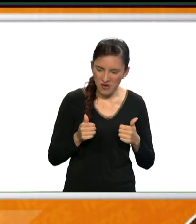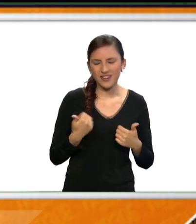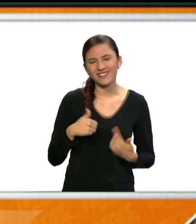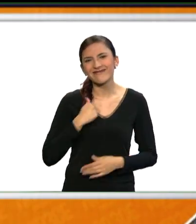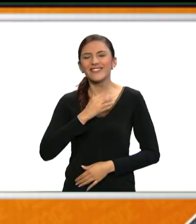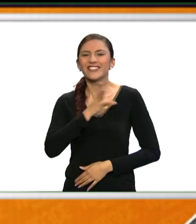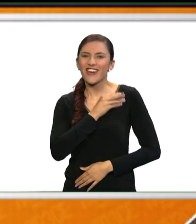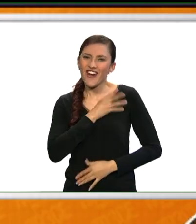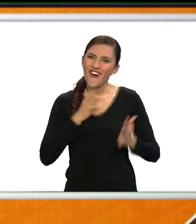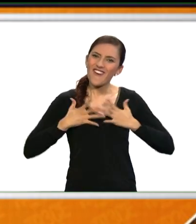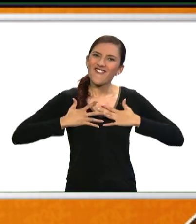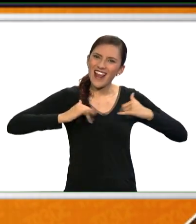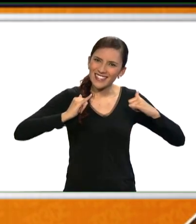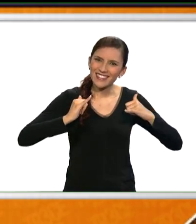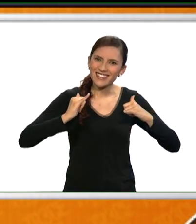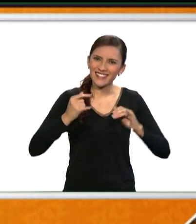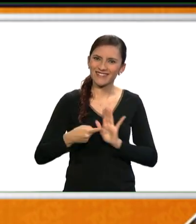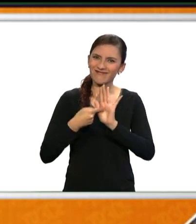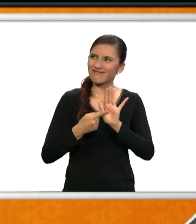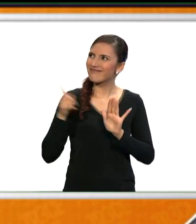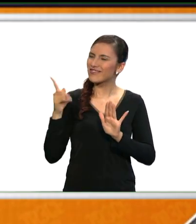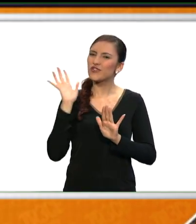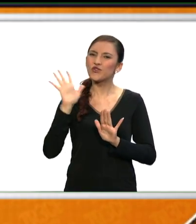muy feliz de llevar este premio a la región.